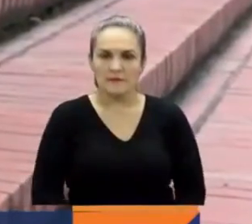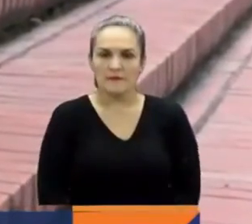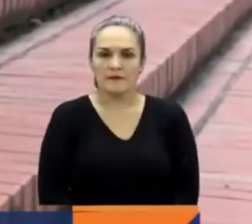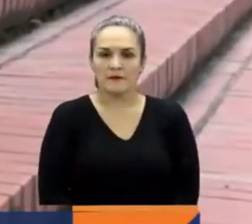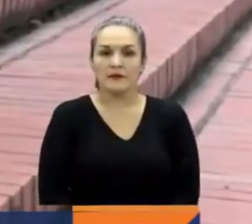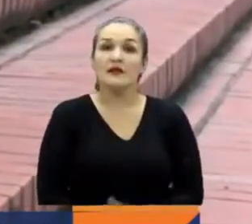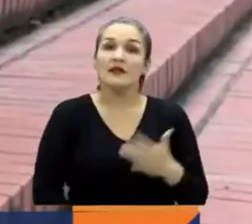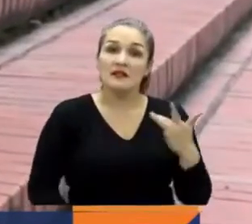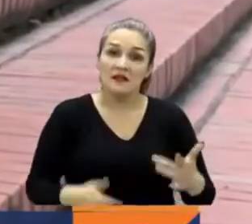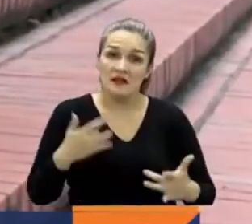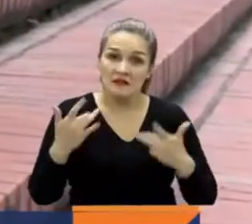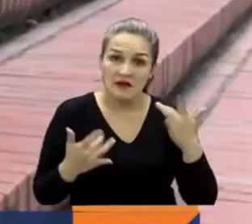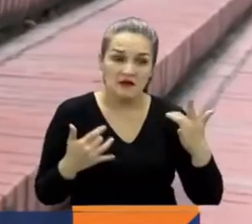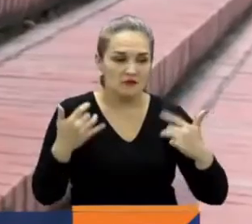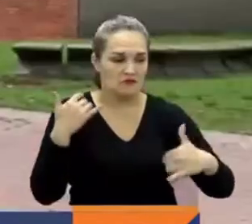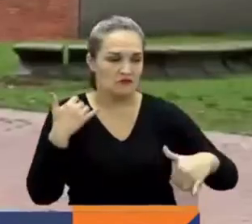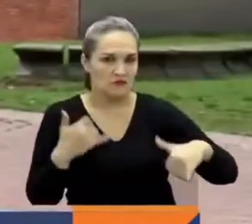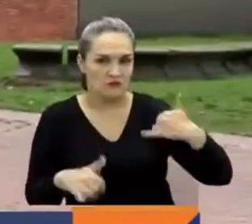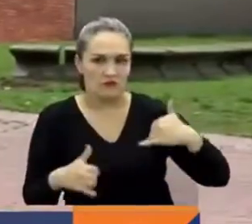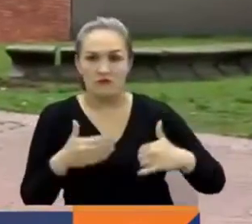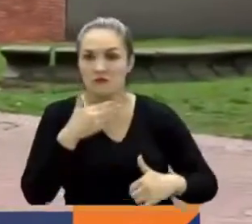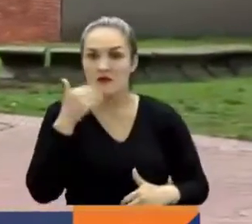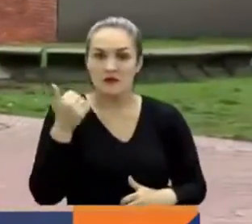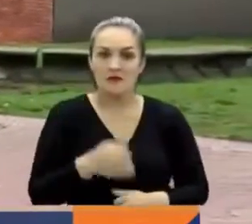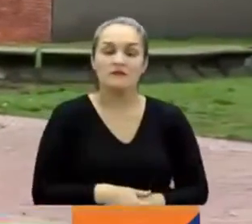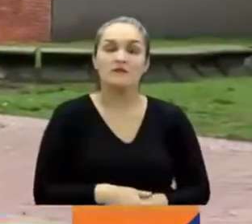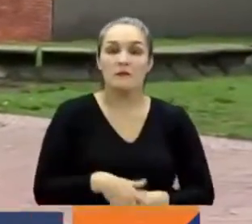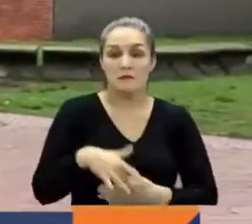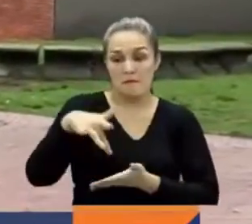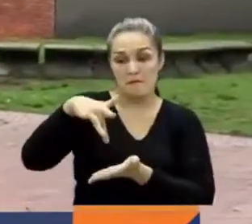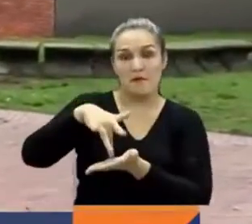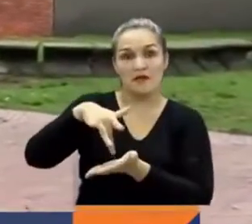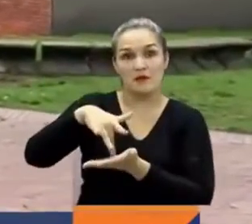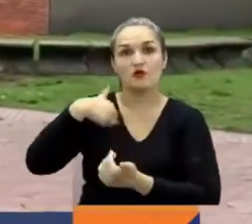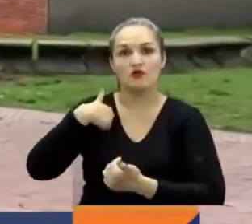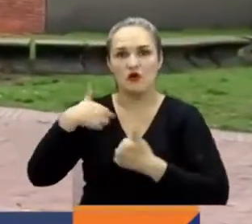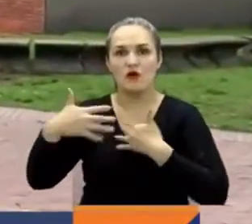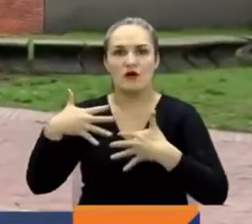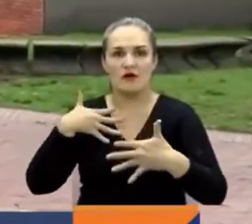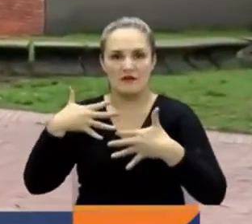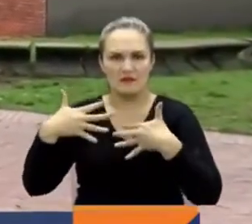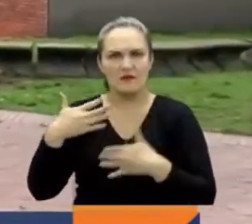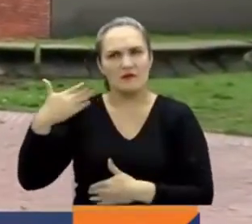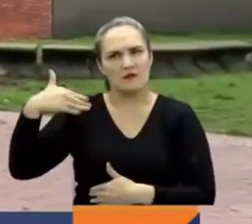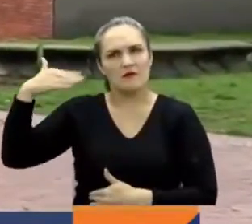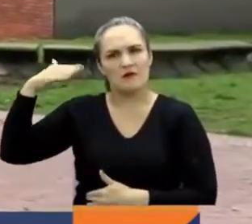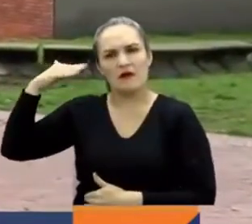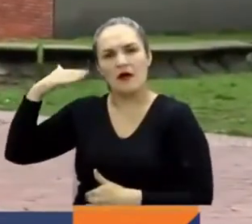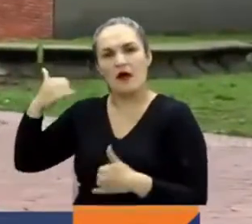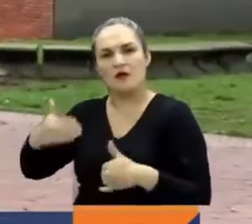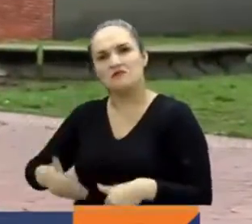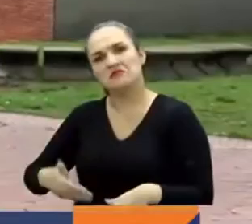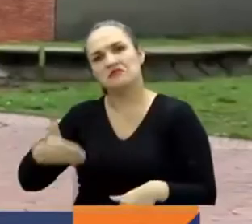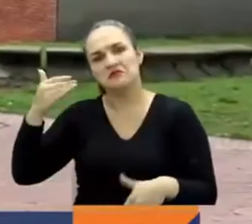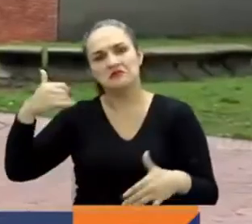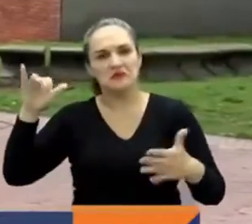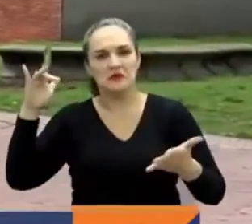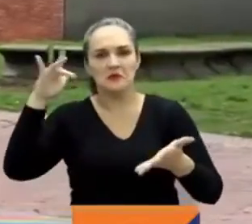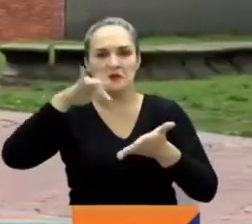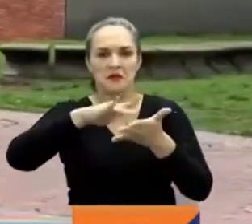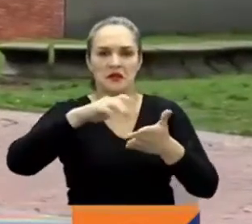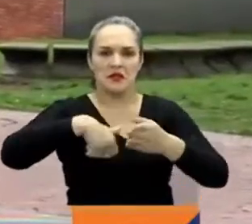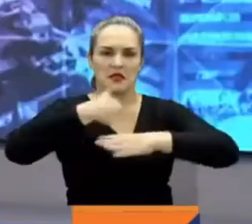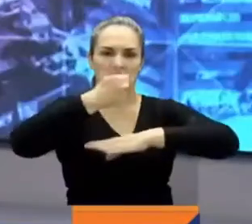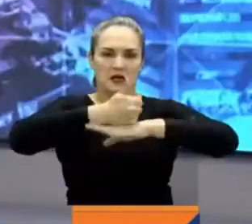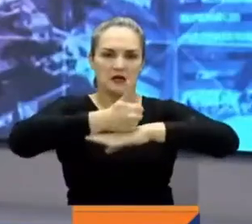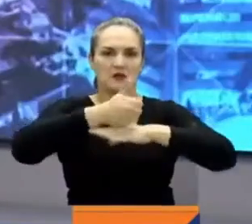divertido, es dinámico, es de lo mejor. He participado como actor en uno hace ya varios años y recientemente participé como director